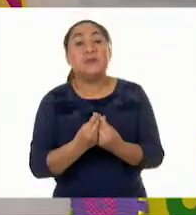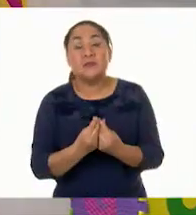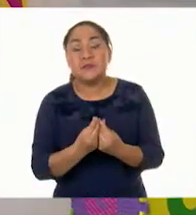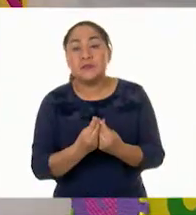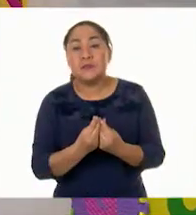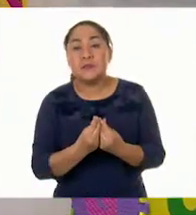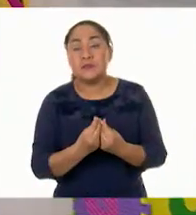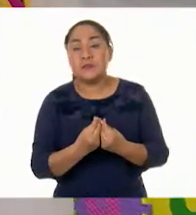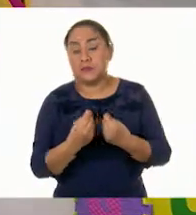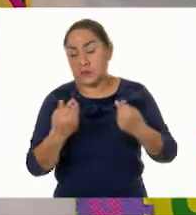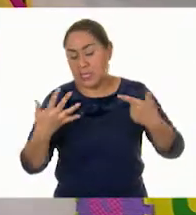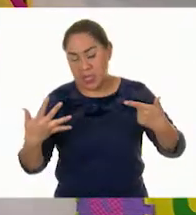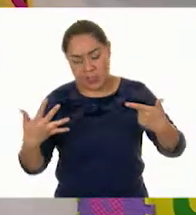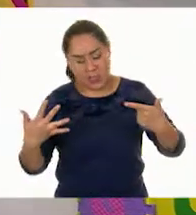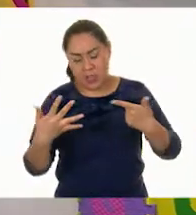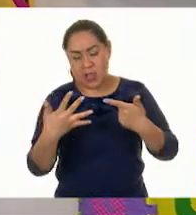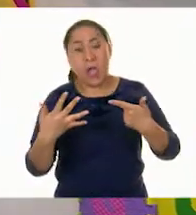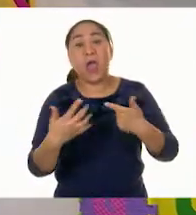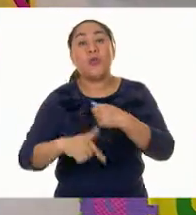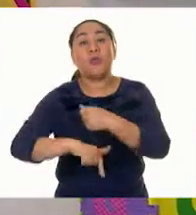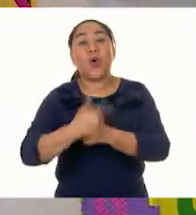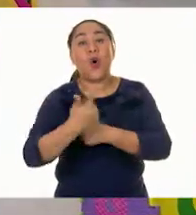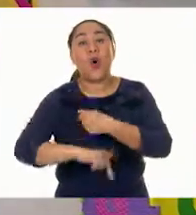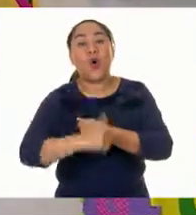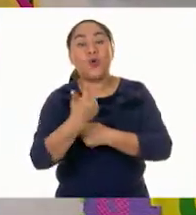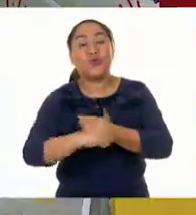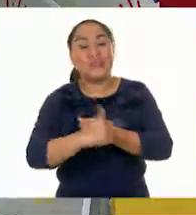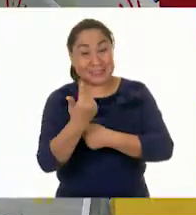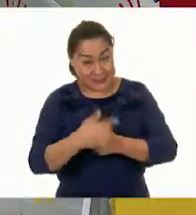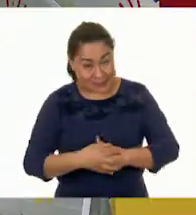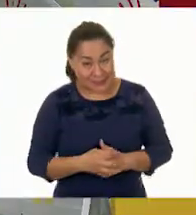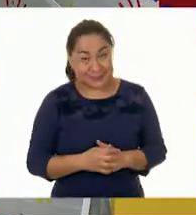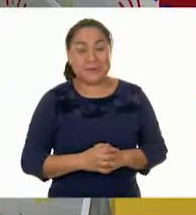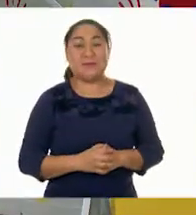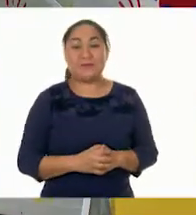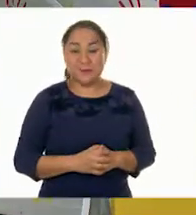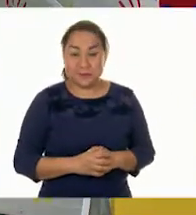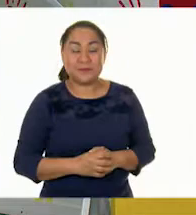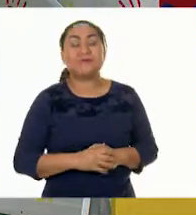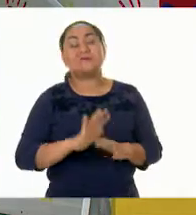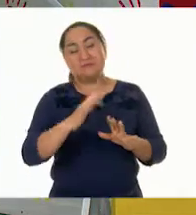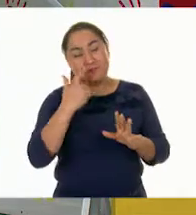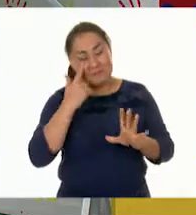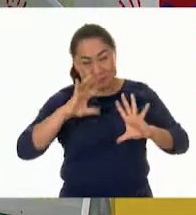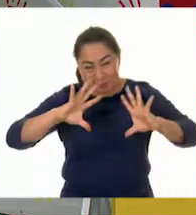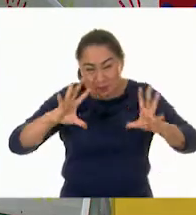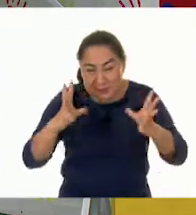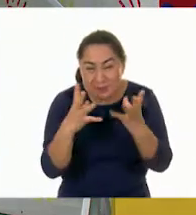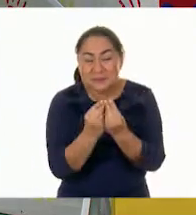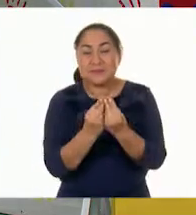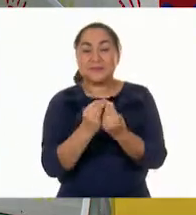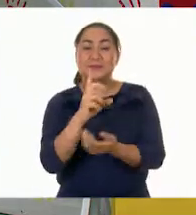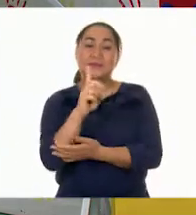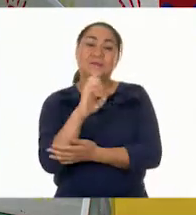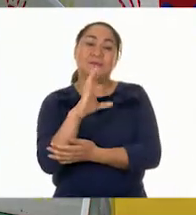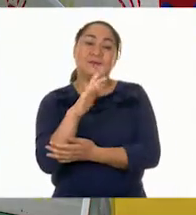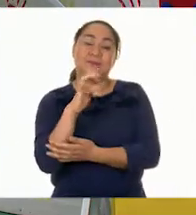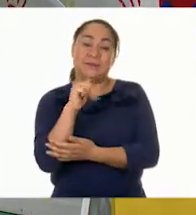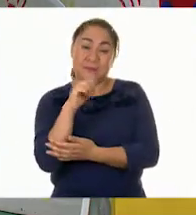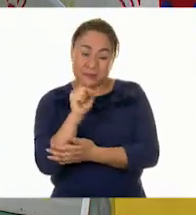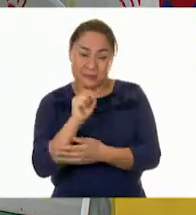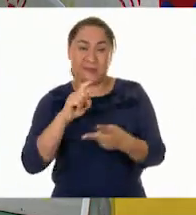12. ¡Muy bien! Y si ahora sumamos las decenas y las unidades, que en este caso serían